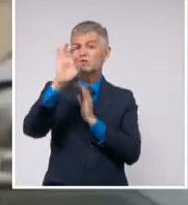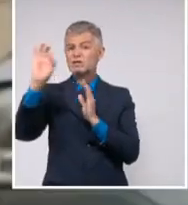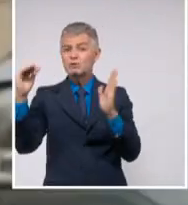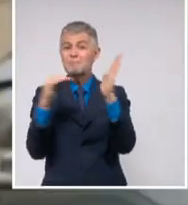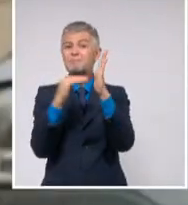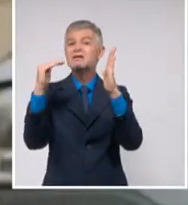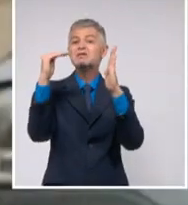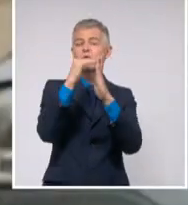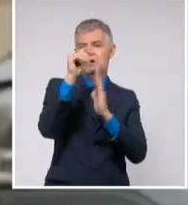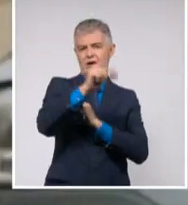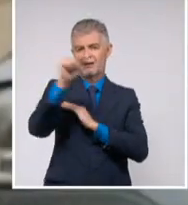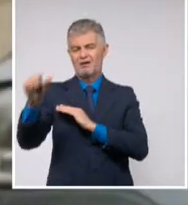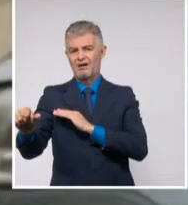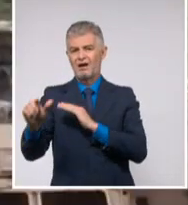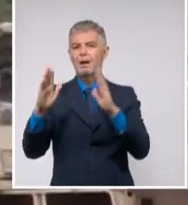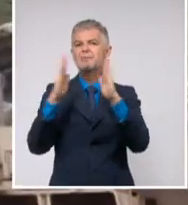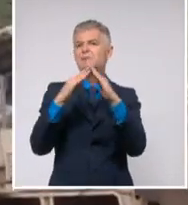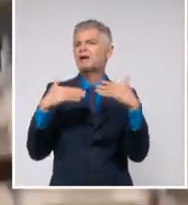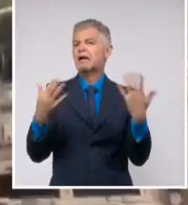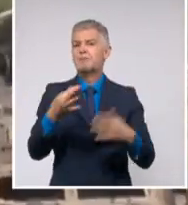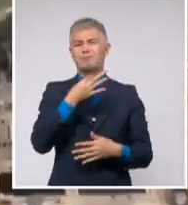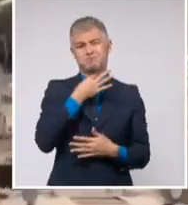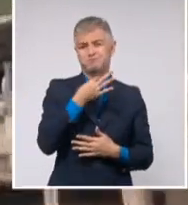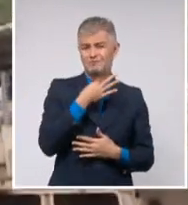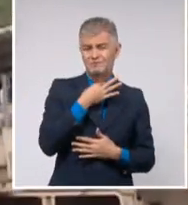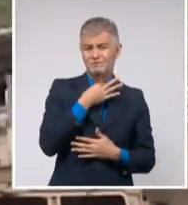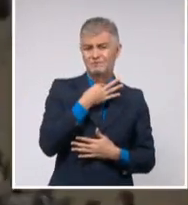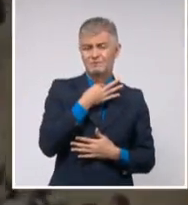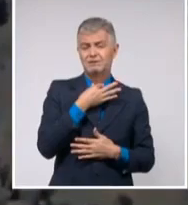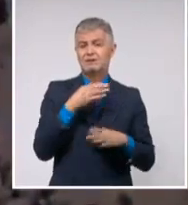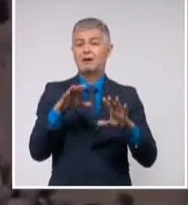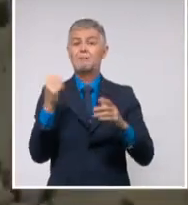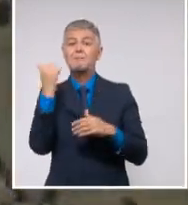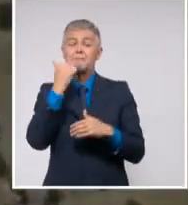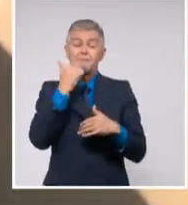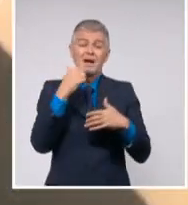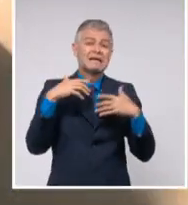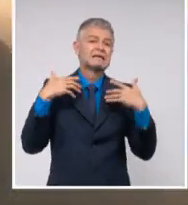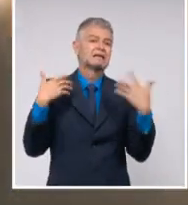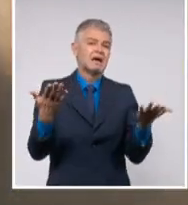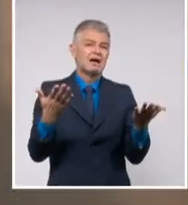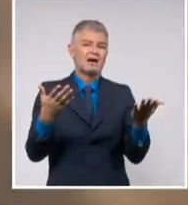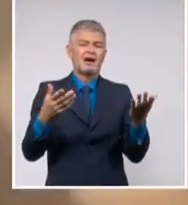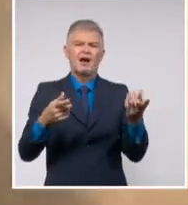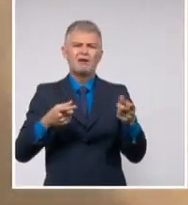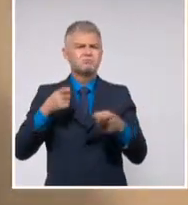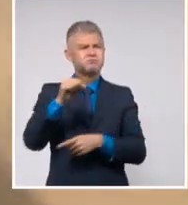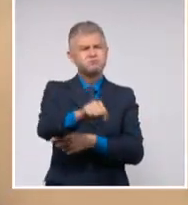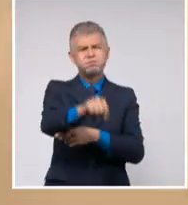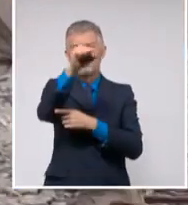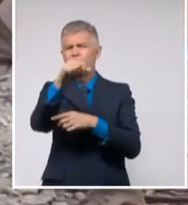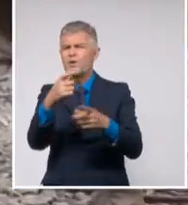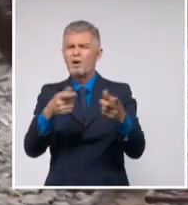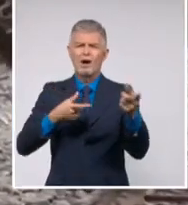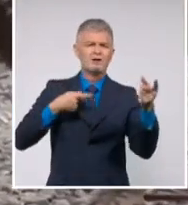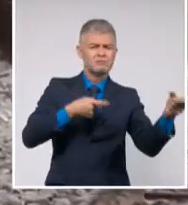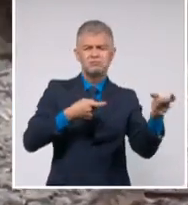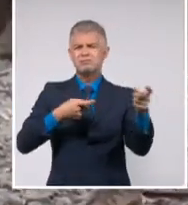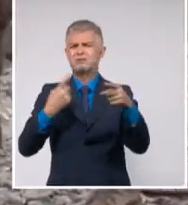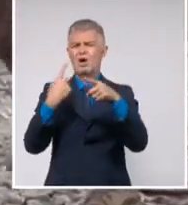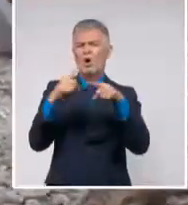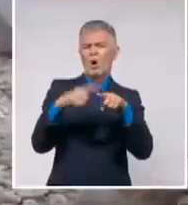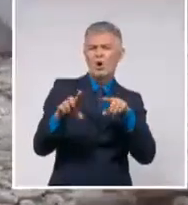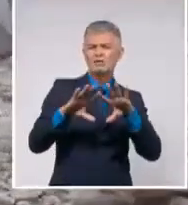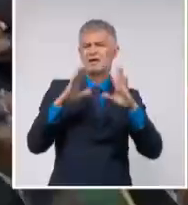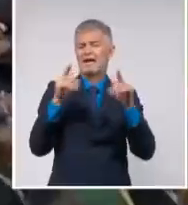seres humanos viven en la pobreza y más aún cuando el hegemonismo militar y nuclear se expande en detrimento